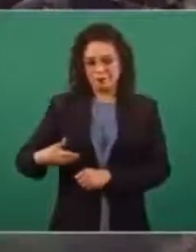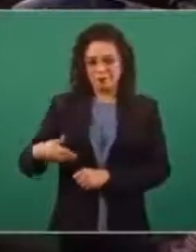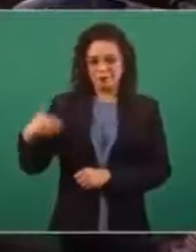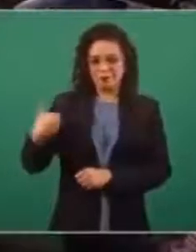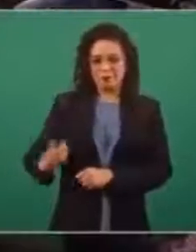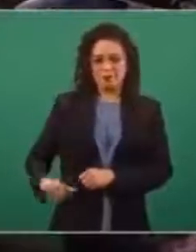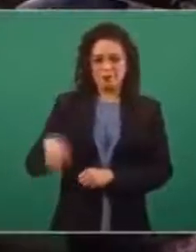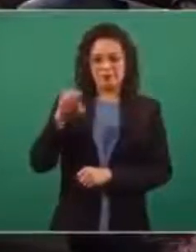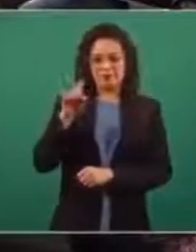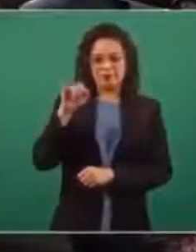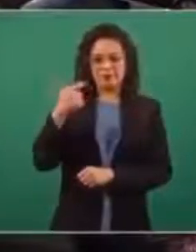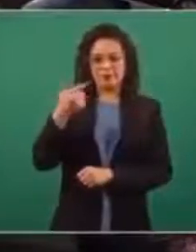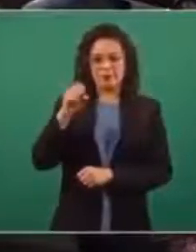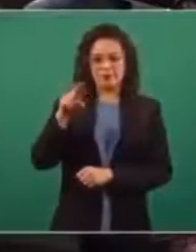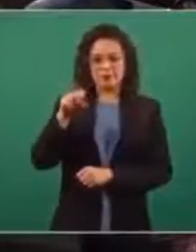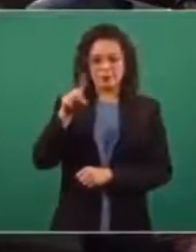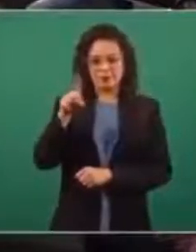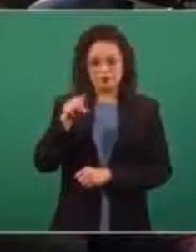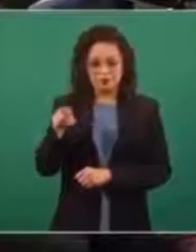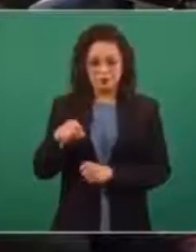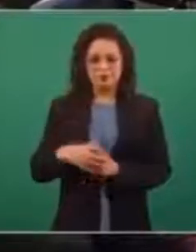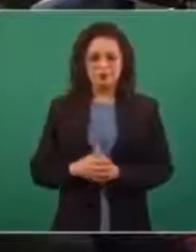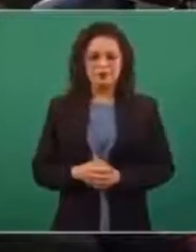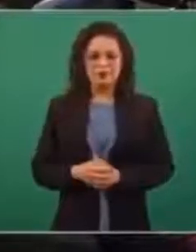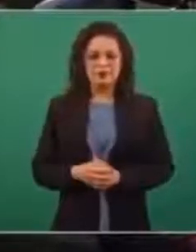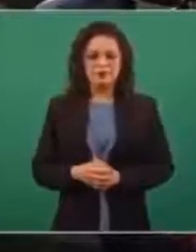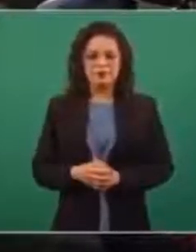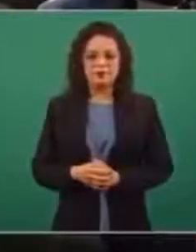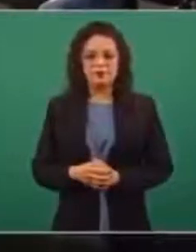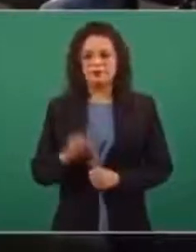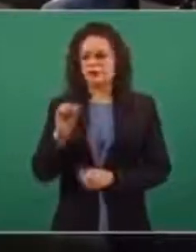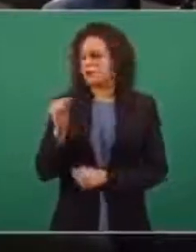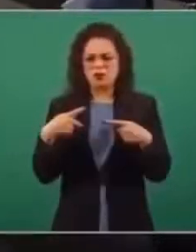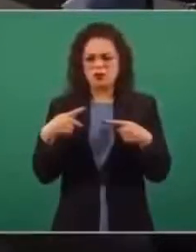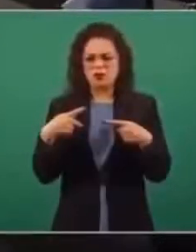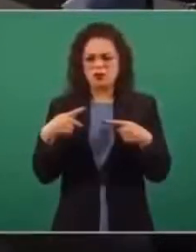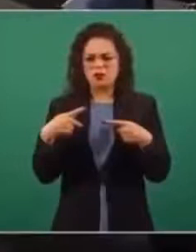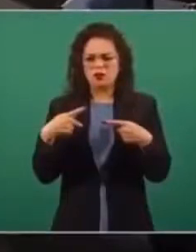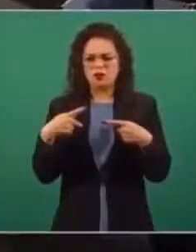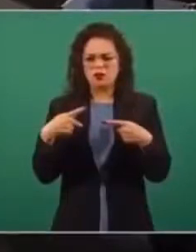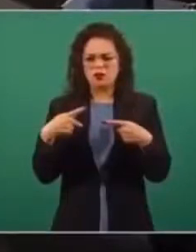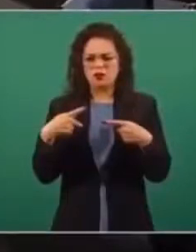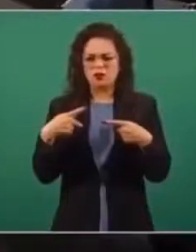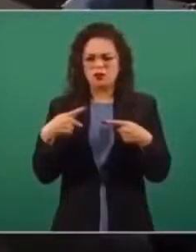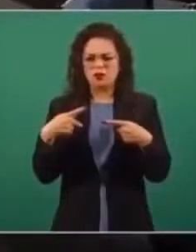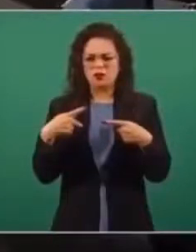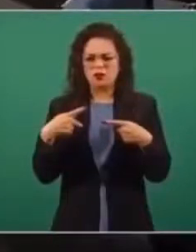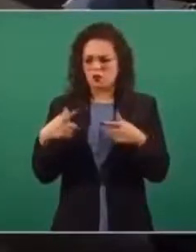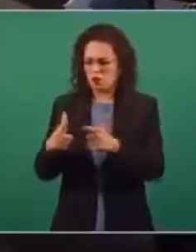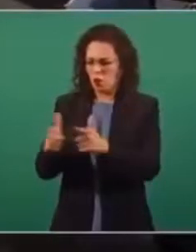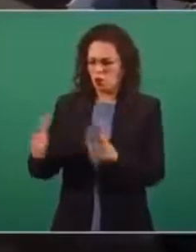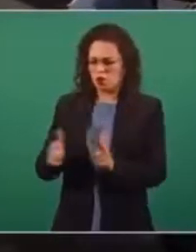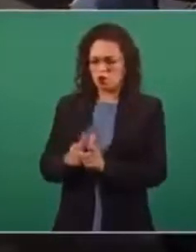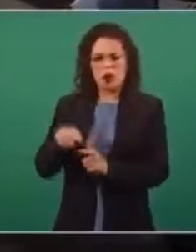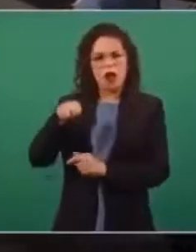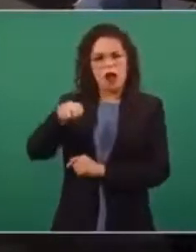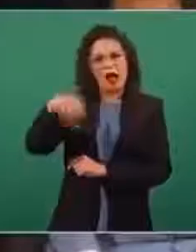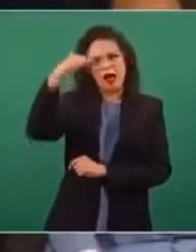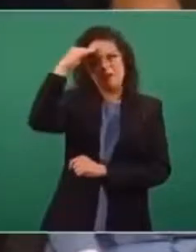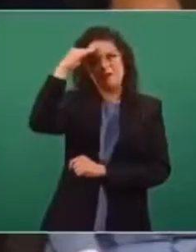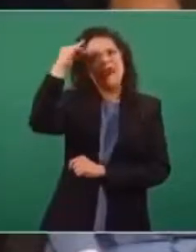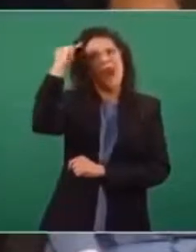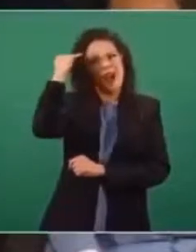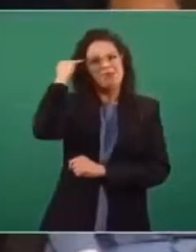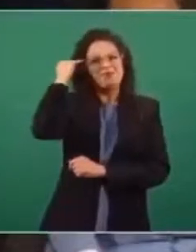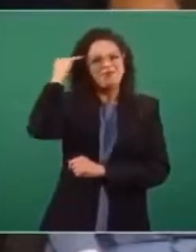Enrique González de Sin Línea MX. Recientemente un grupo de personas se les ocurrió la idea de